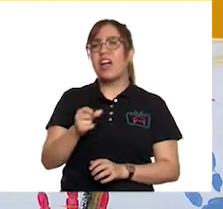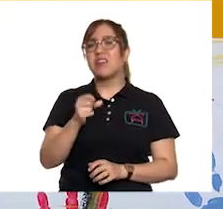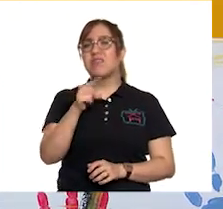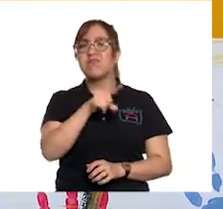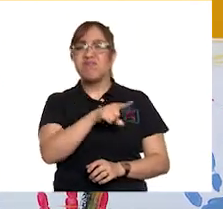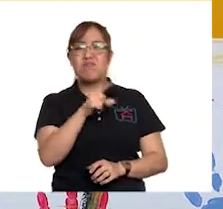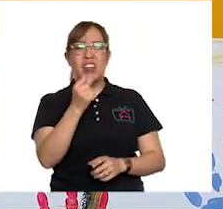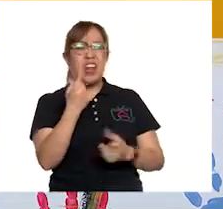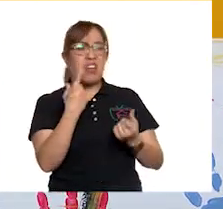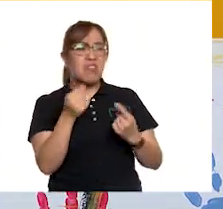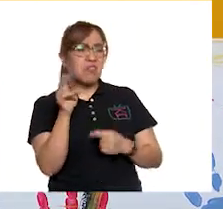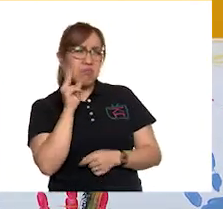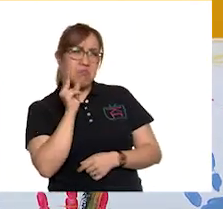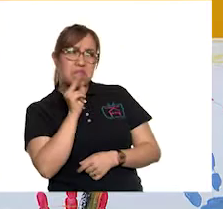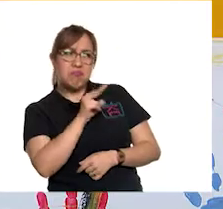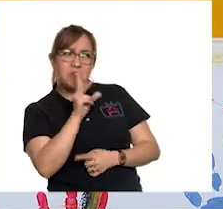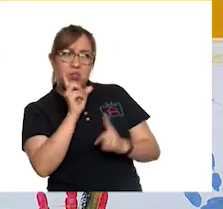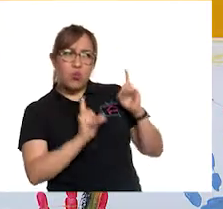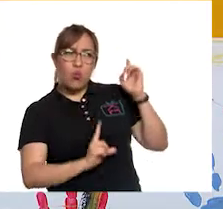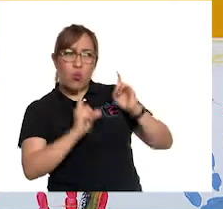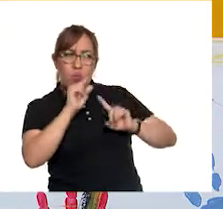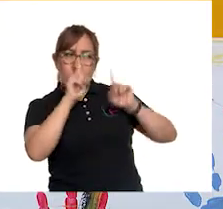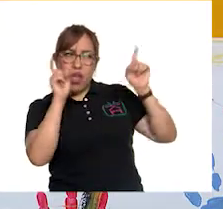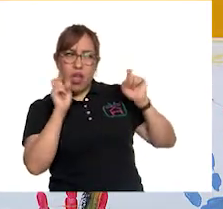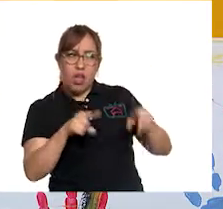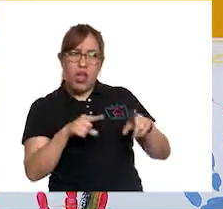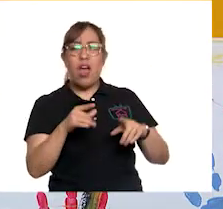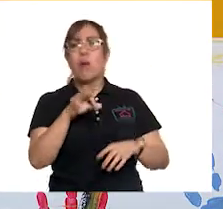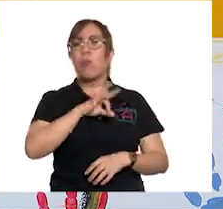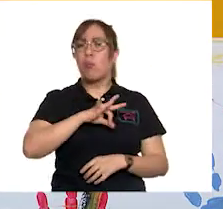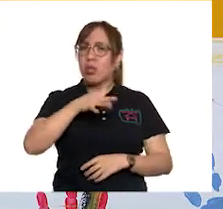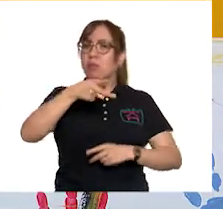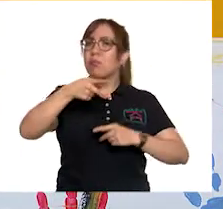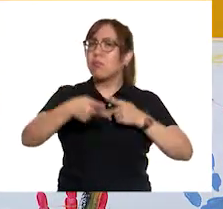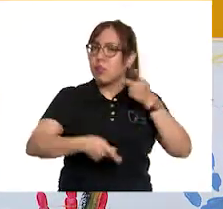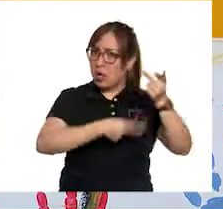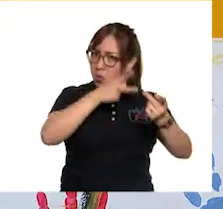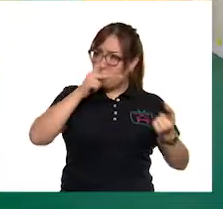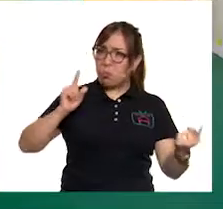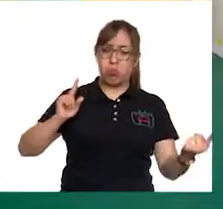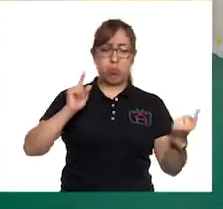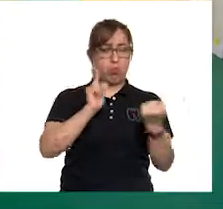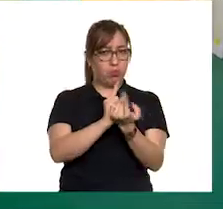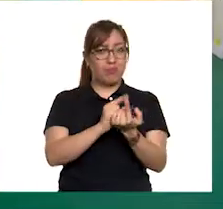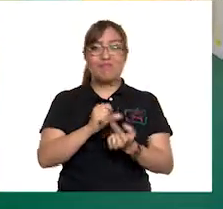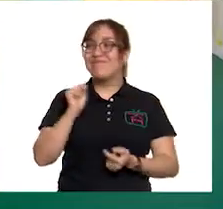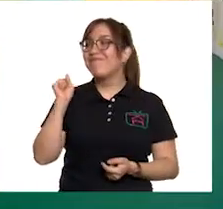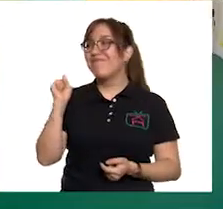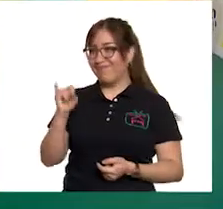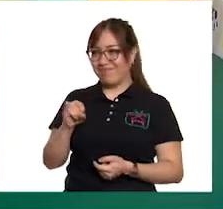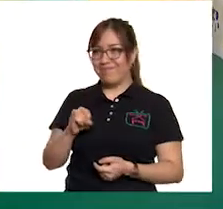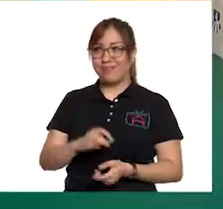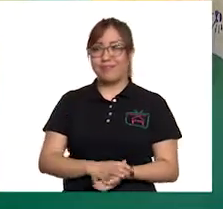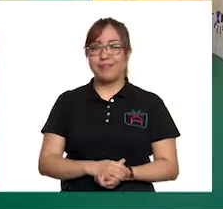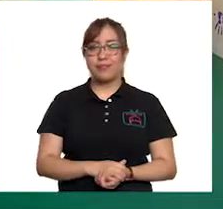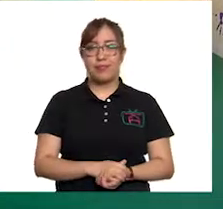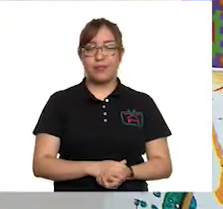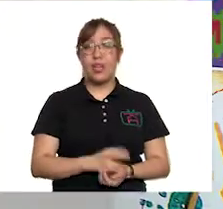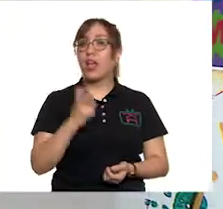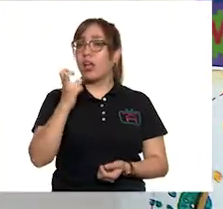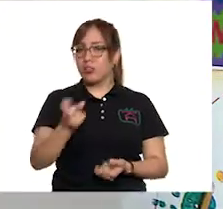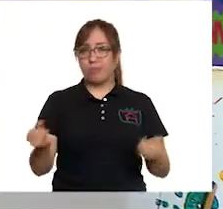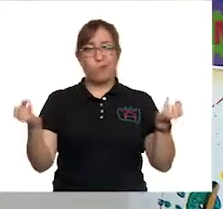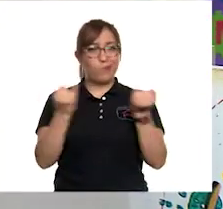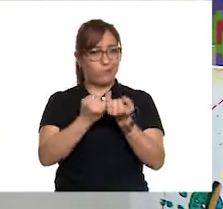Valeria, todas y todos pueden preguntarle directamente. Sí, así es, Panchito. Eso también es muy